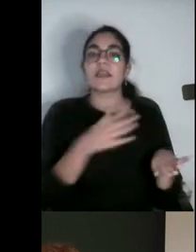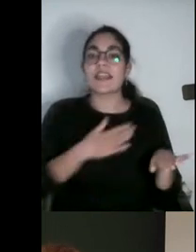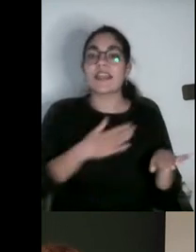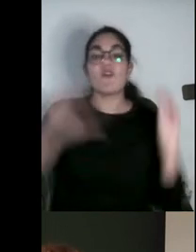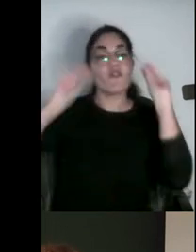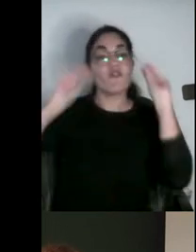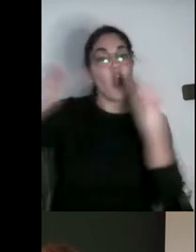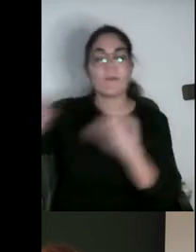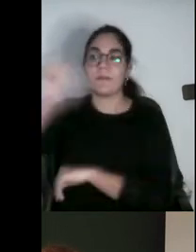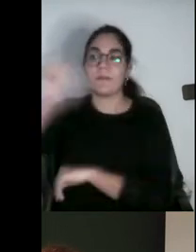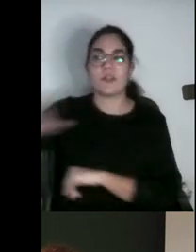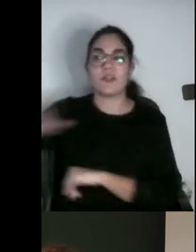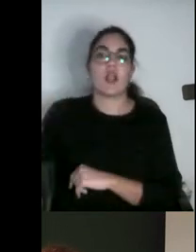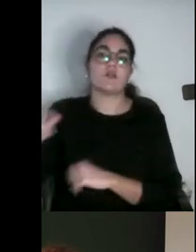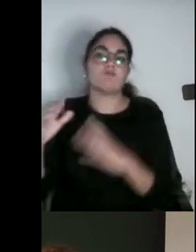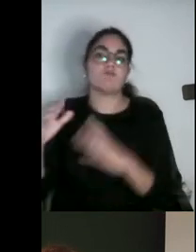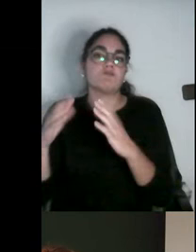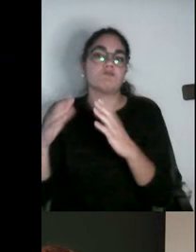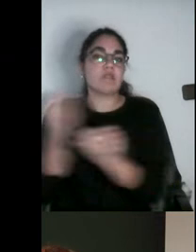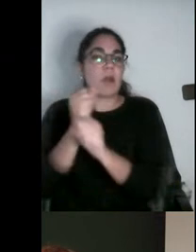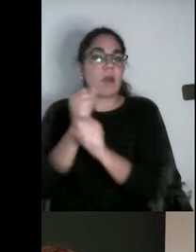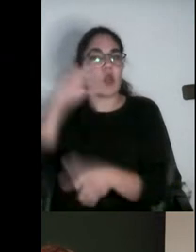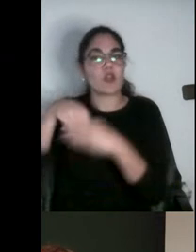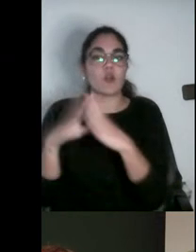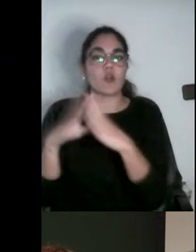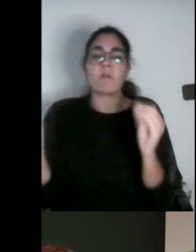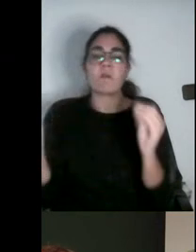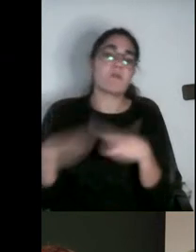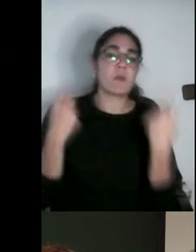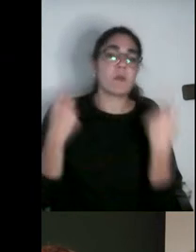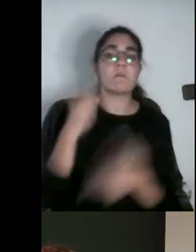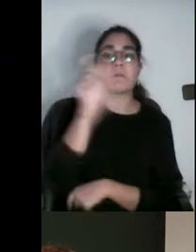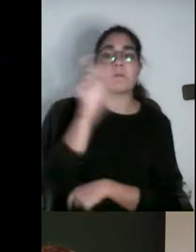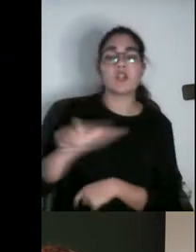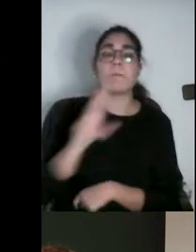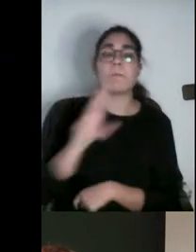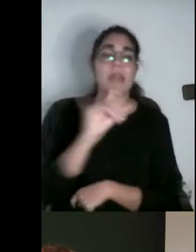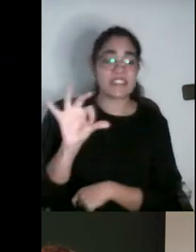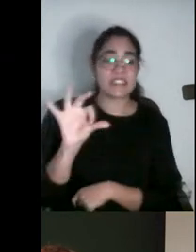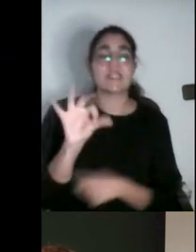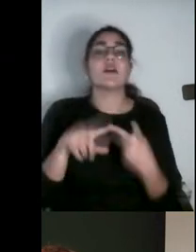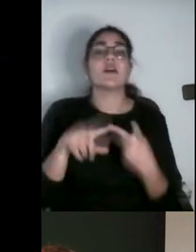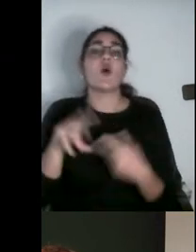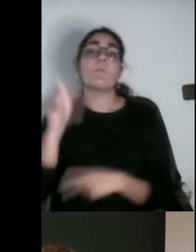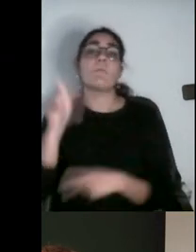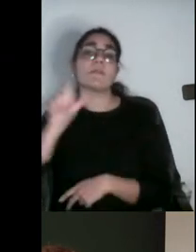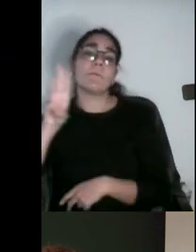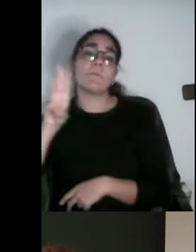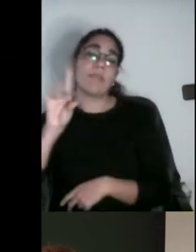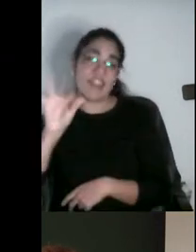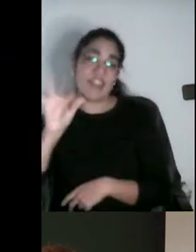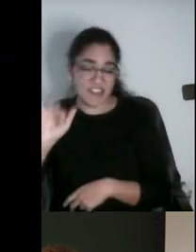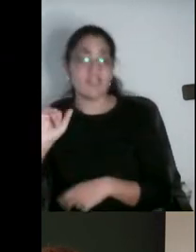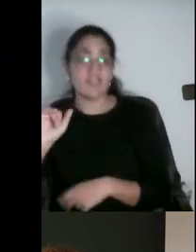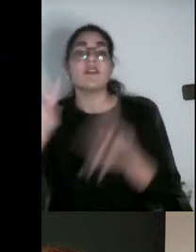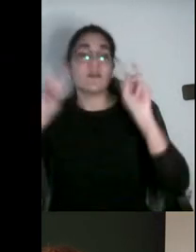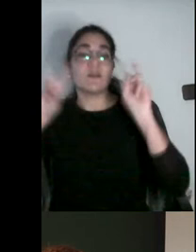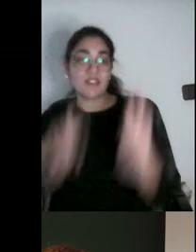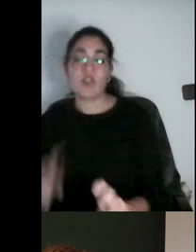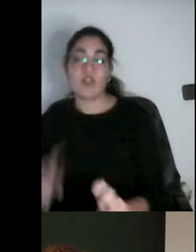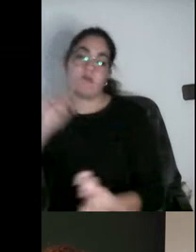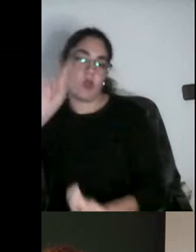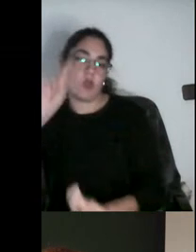de la ORJC, tanto personal de Administración y Servicios como personal docente e investigador, con la organización o la